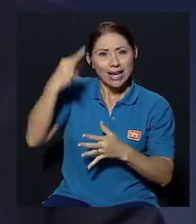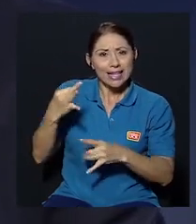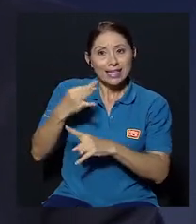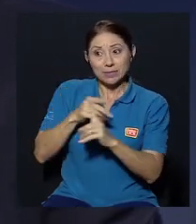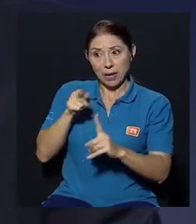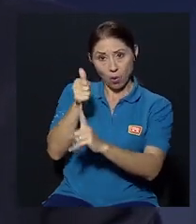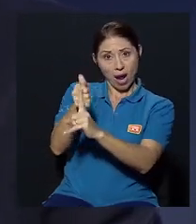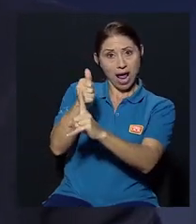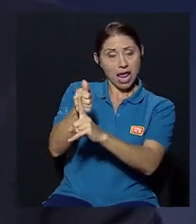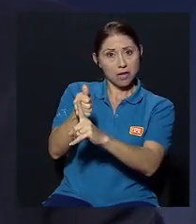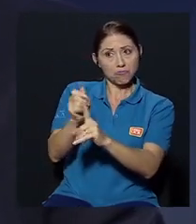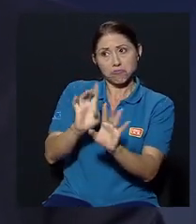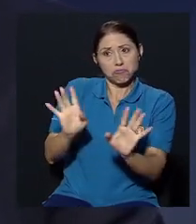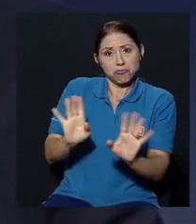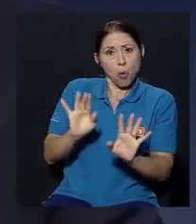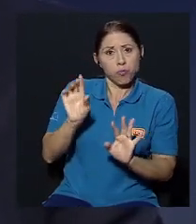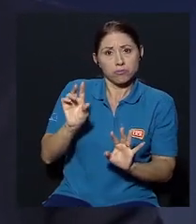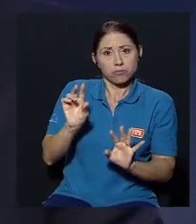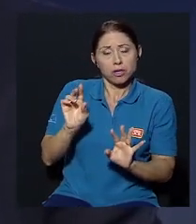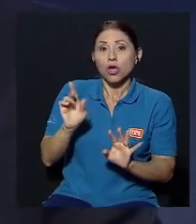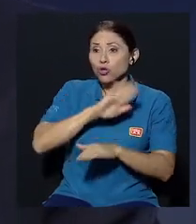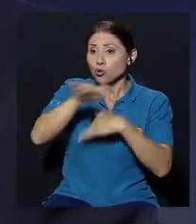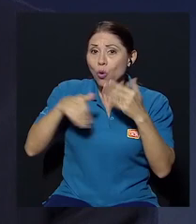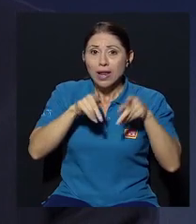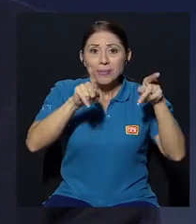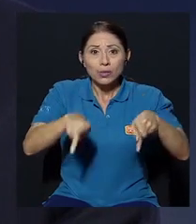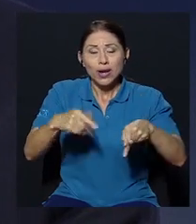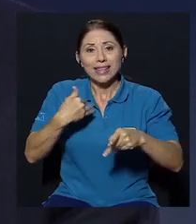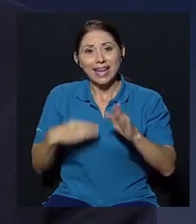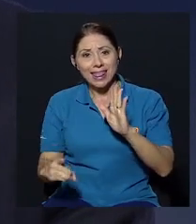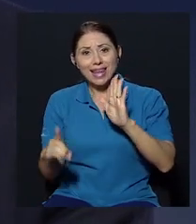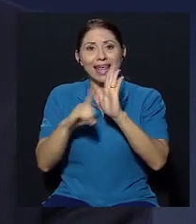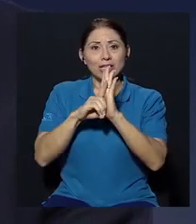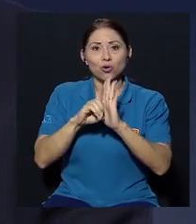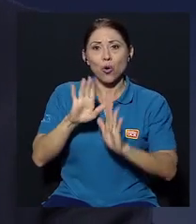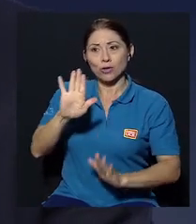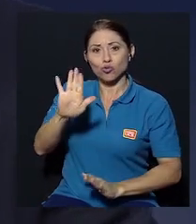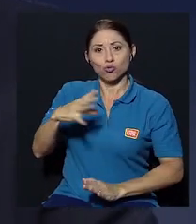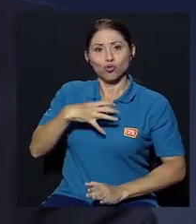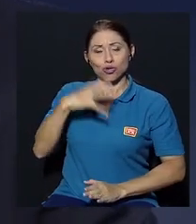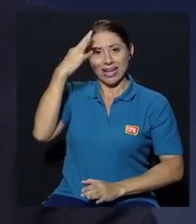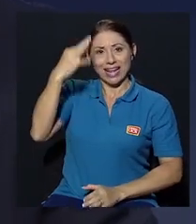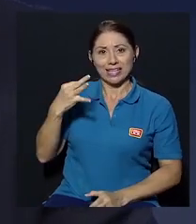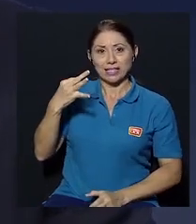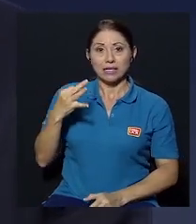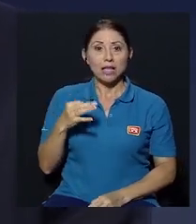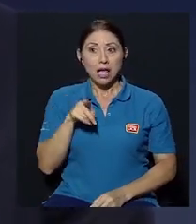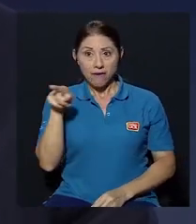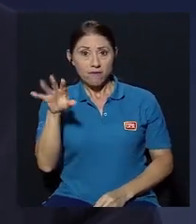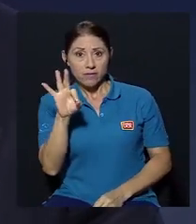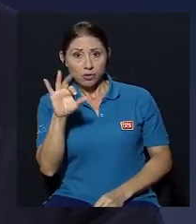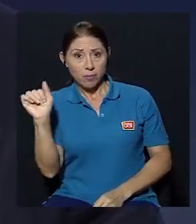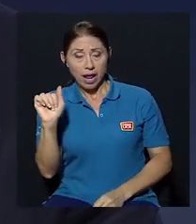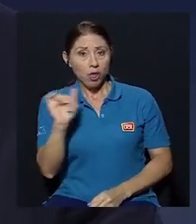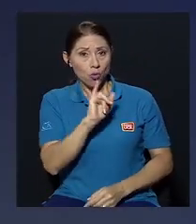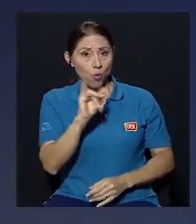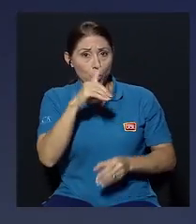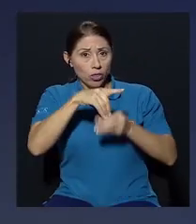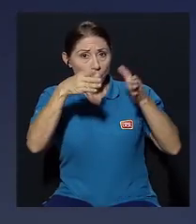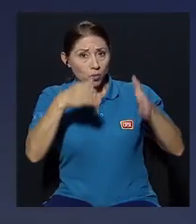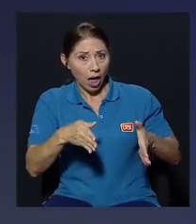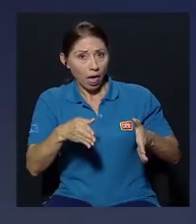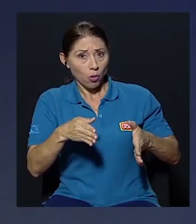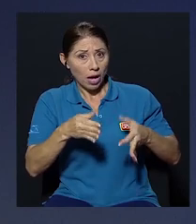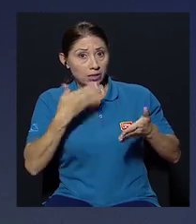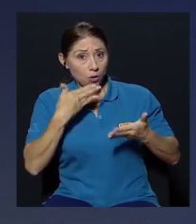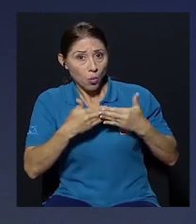creencias más no a Fabricio y como toda persona tiene derecho a tener sus creencias no deberíamos tener dificultades como diputado si un